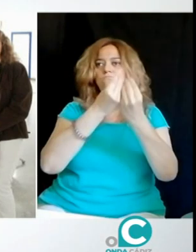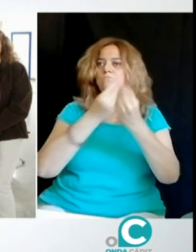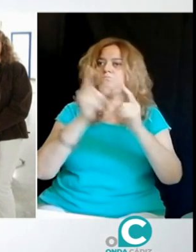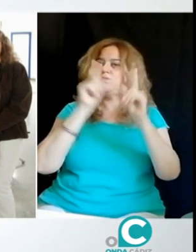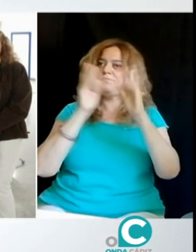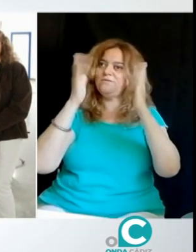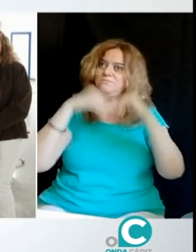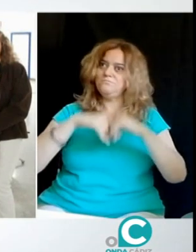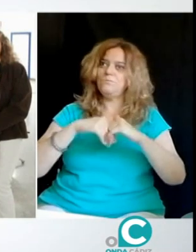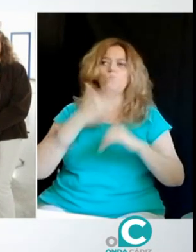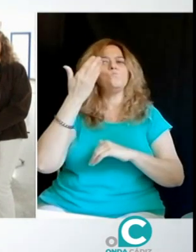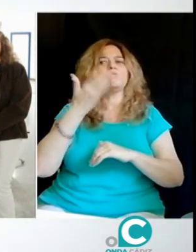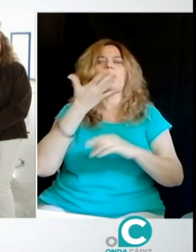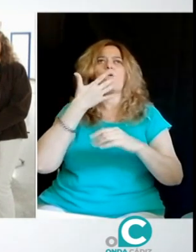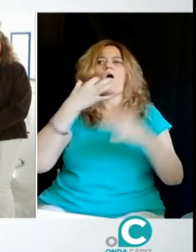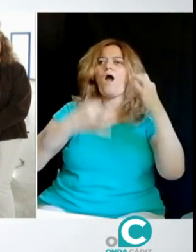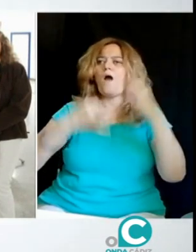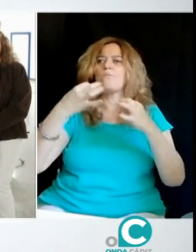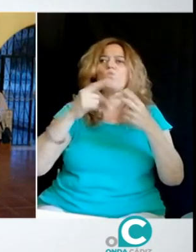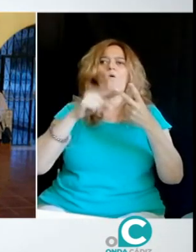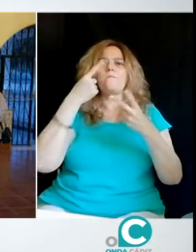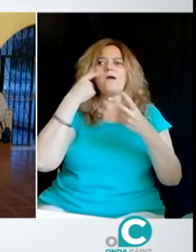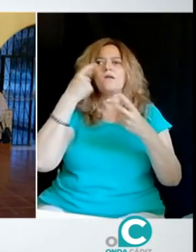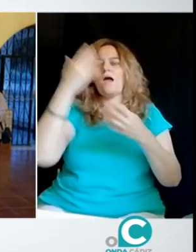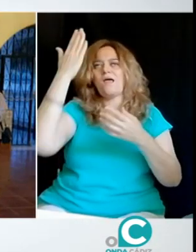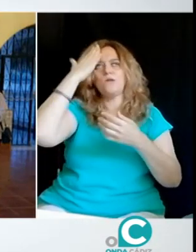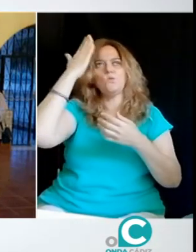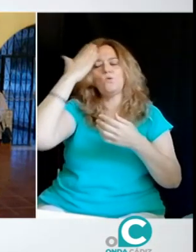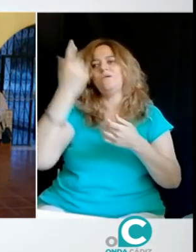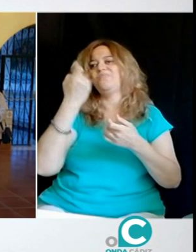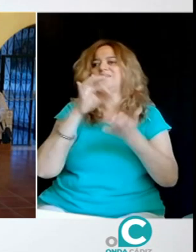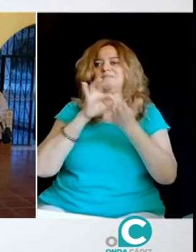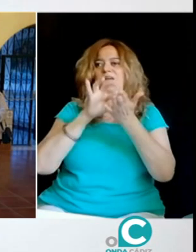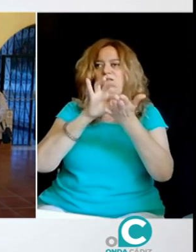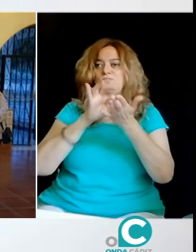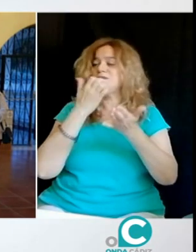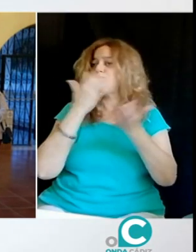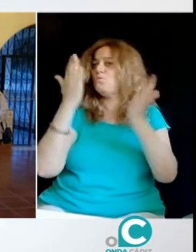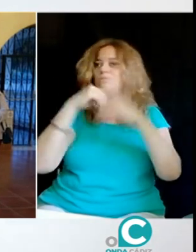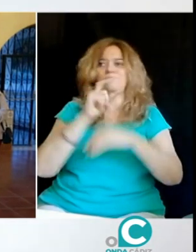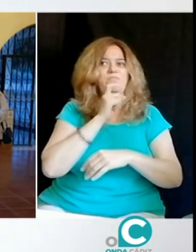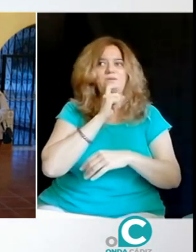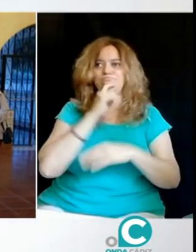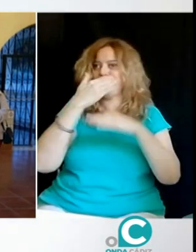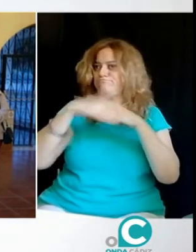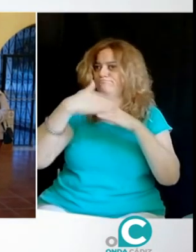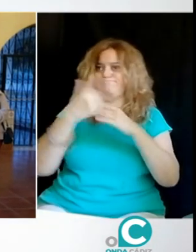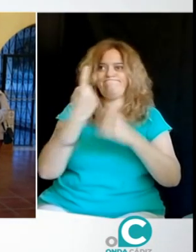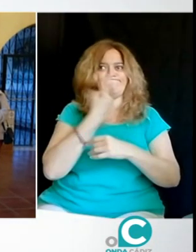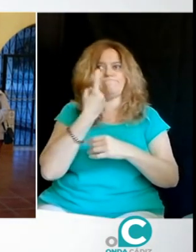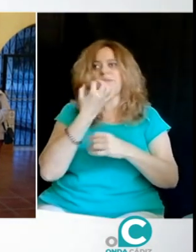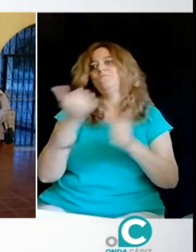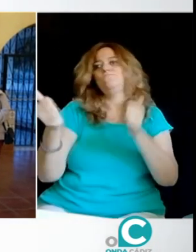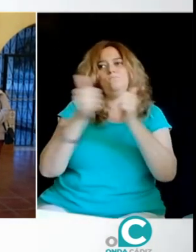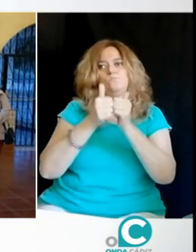necesitamos ir al médico o a cualquier otro sitio, sobre todo, no sé, pues, al banco, a un hospital, a un abogado,